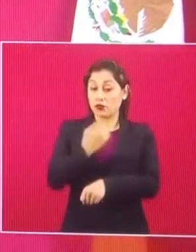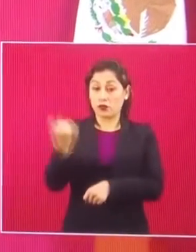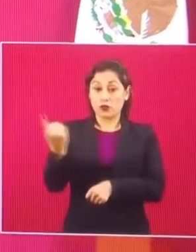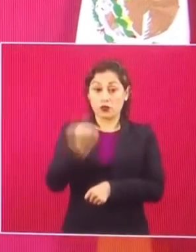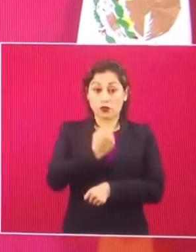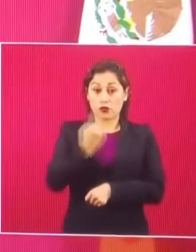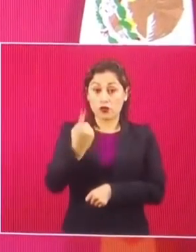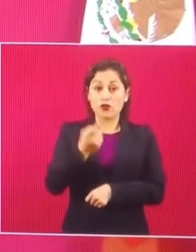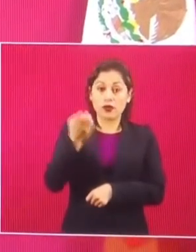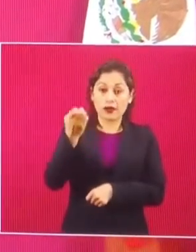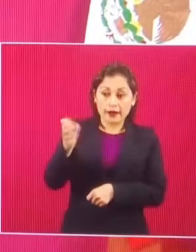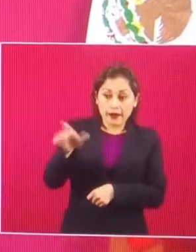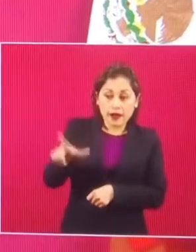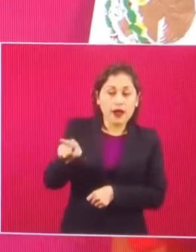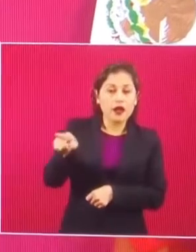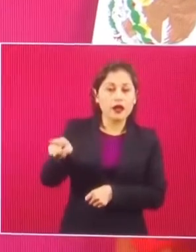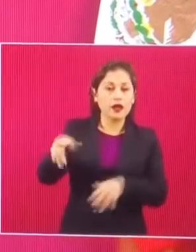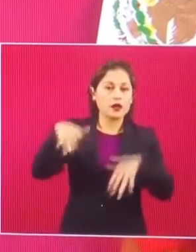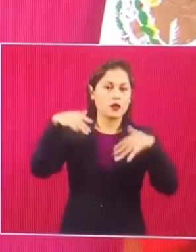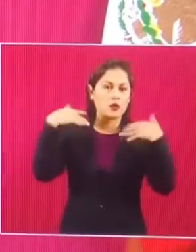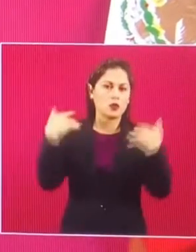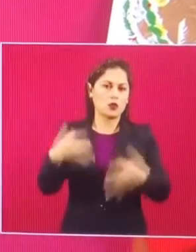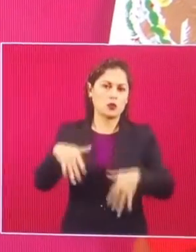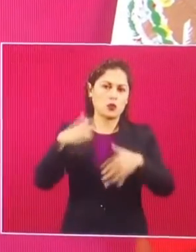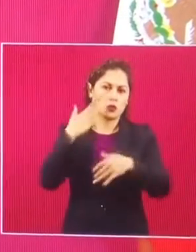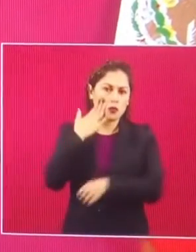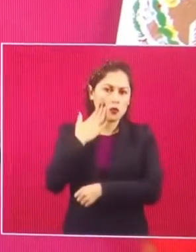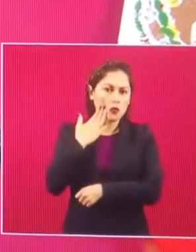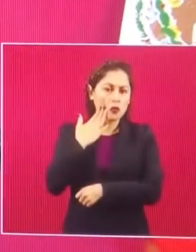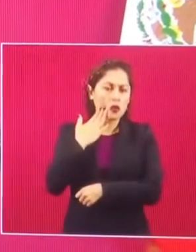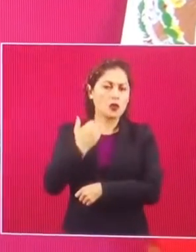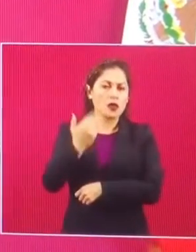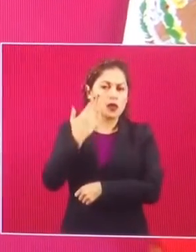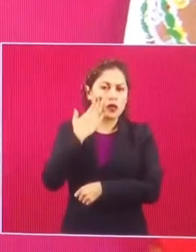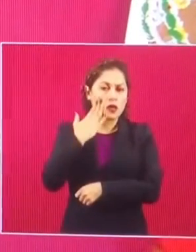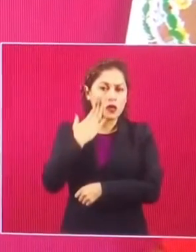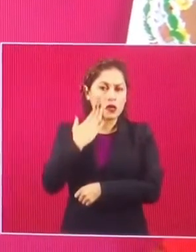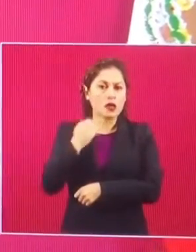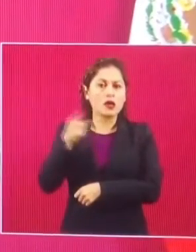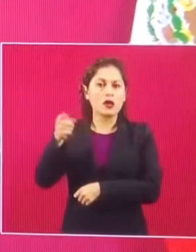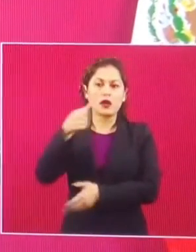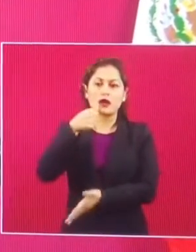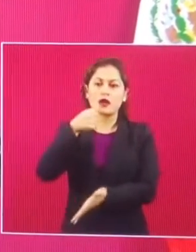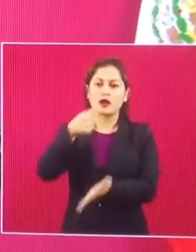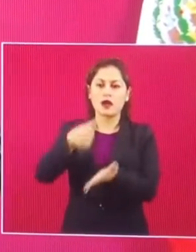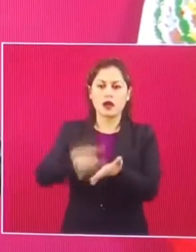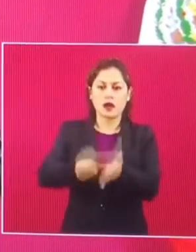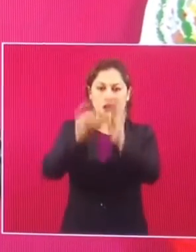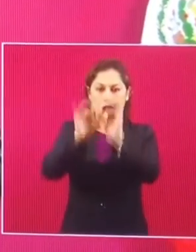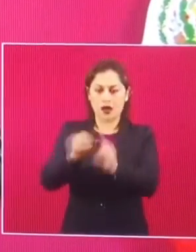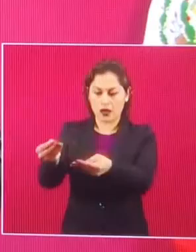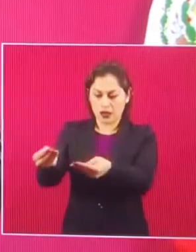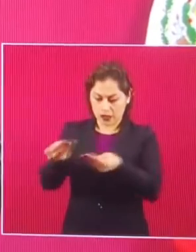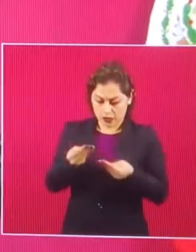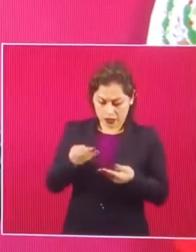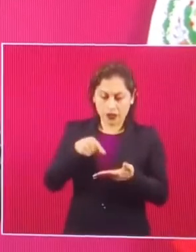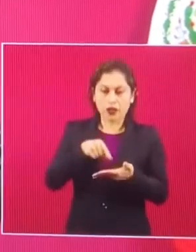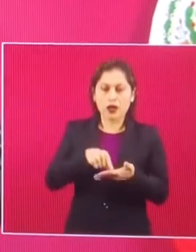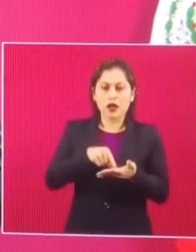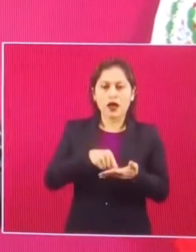gentil nos mandó una carta con todos los